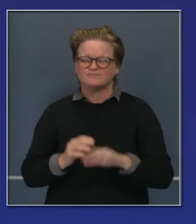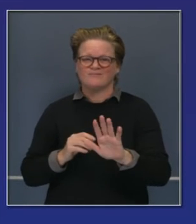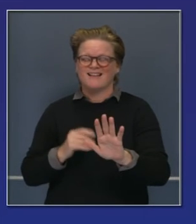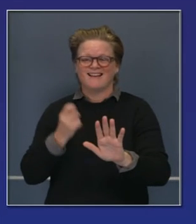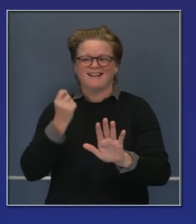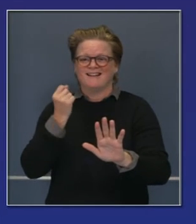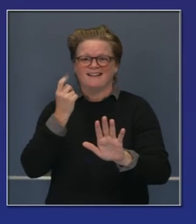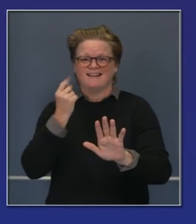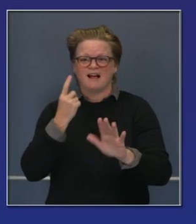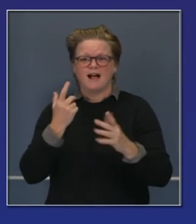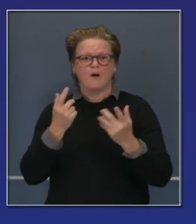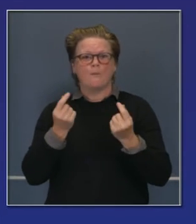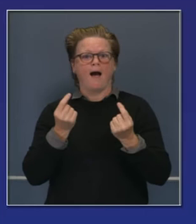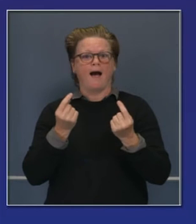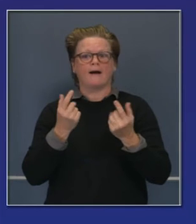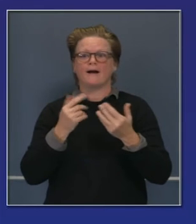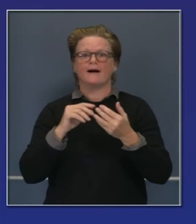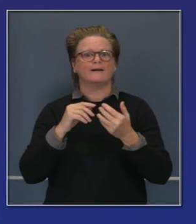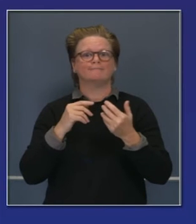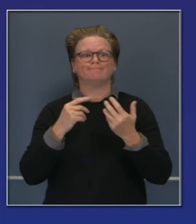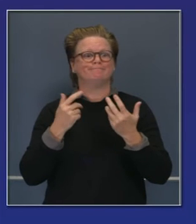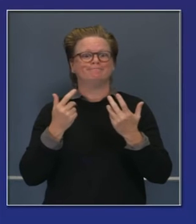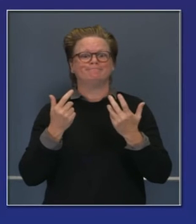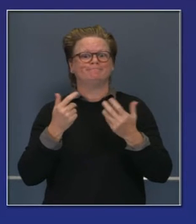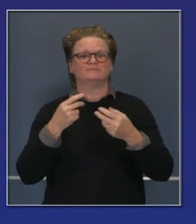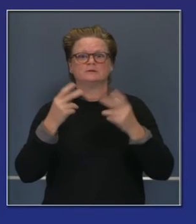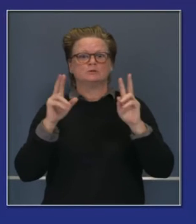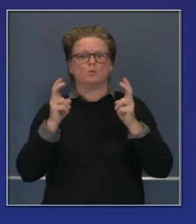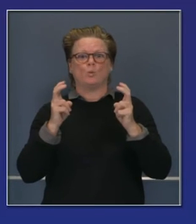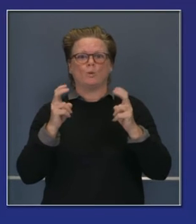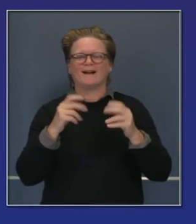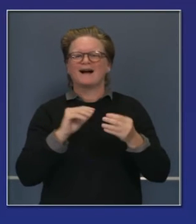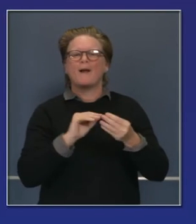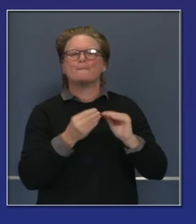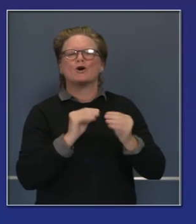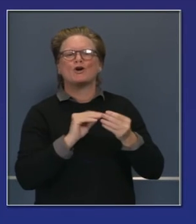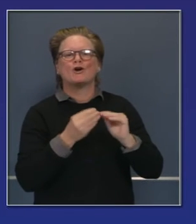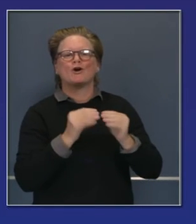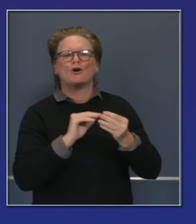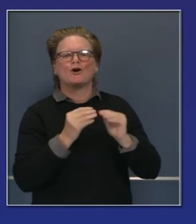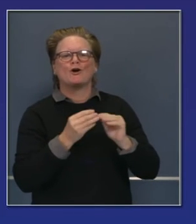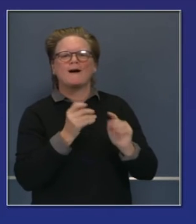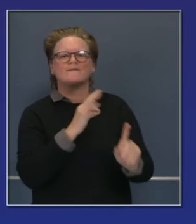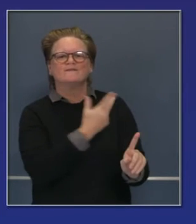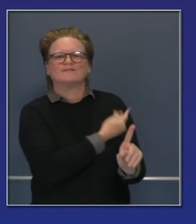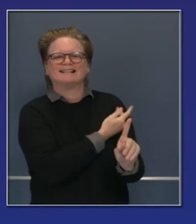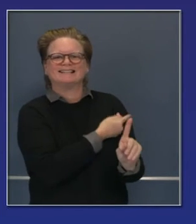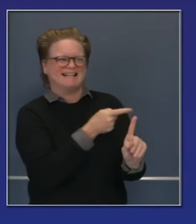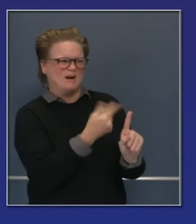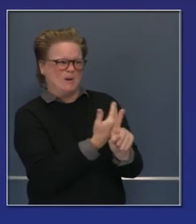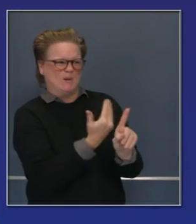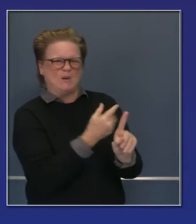restricciones de la distribución son una primera prioridad. Mencioné el almacenaje ultra frío.